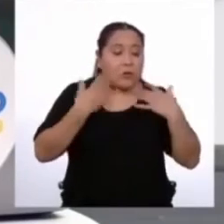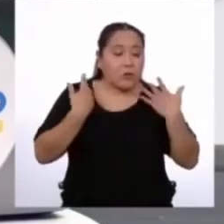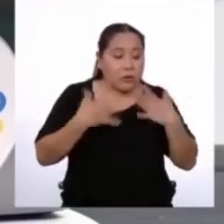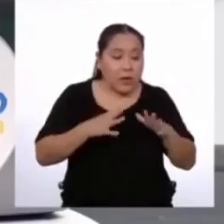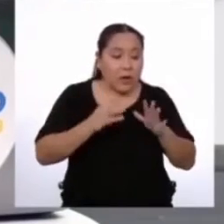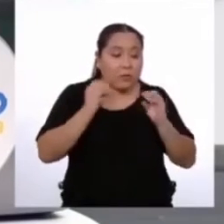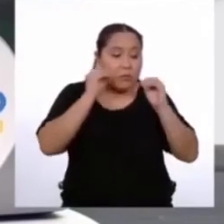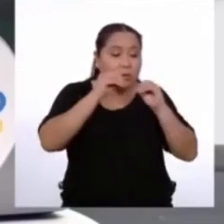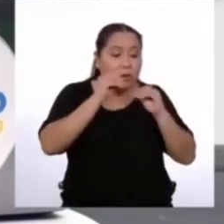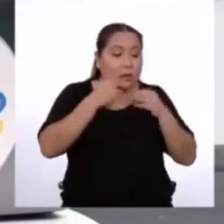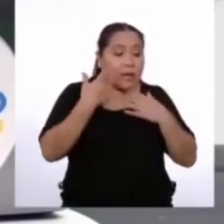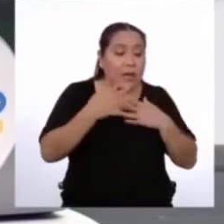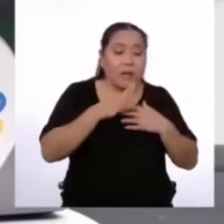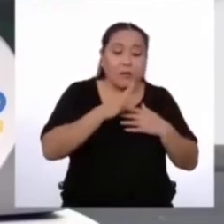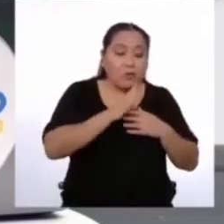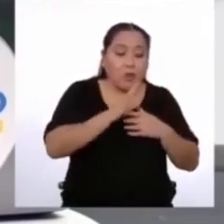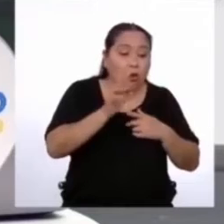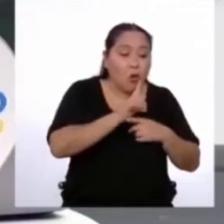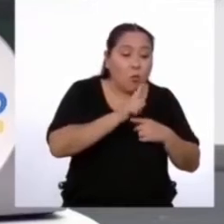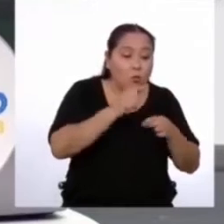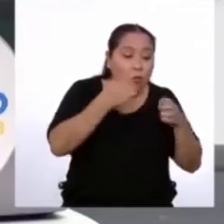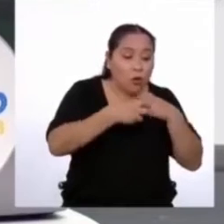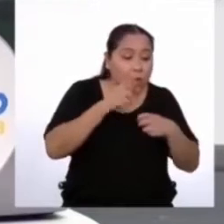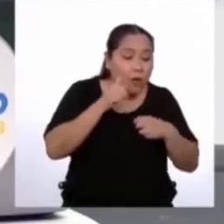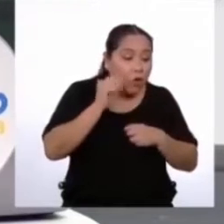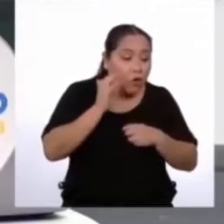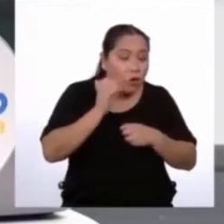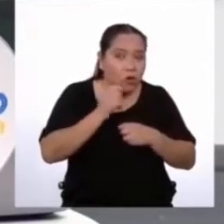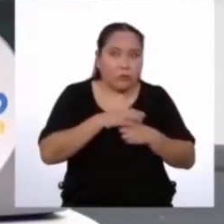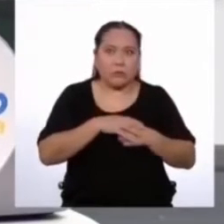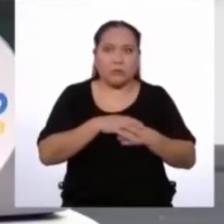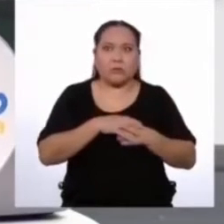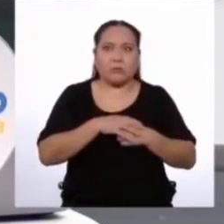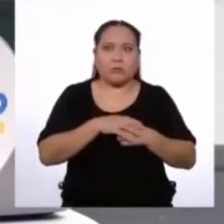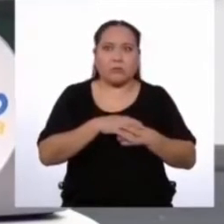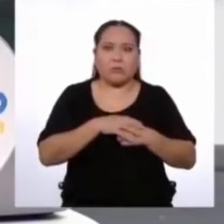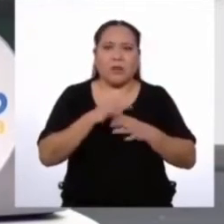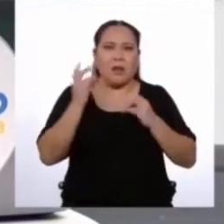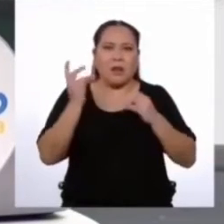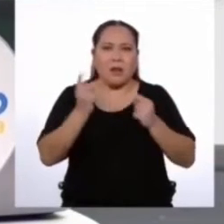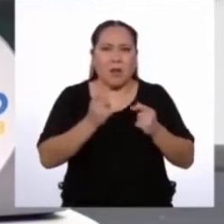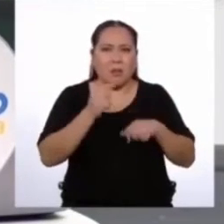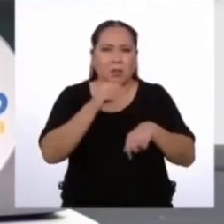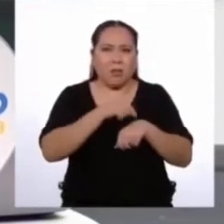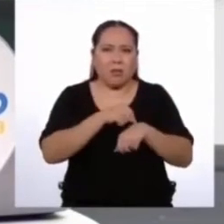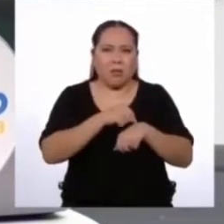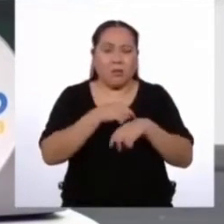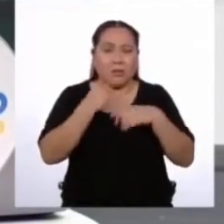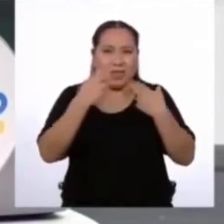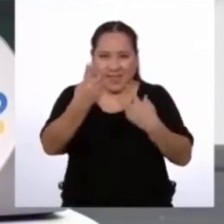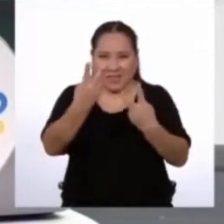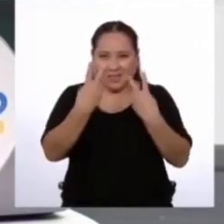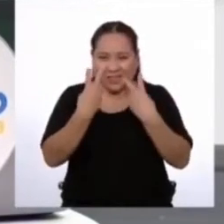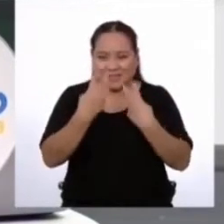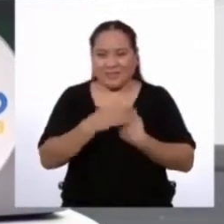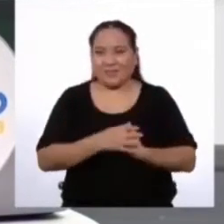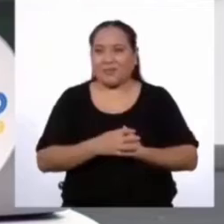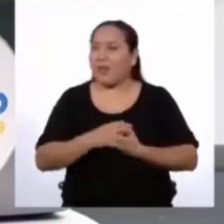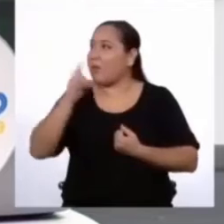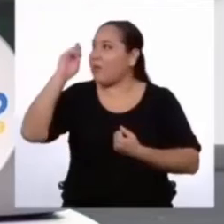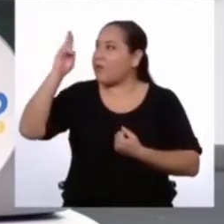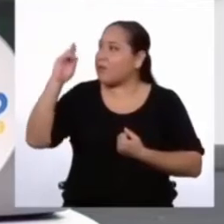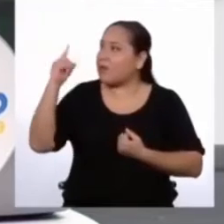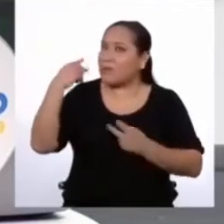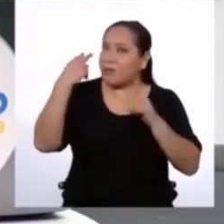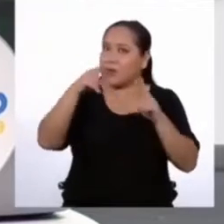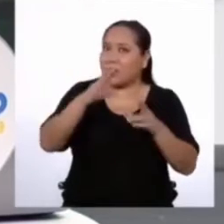uno y ya no habrá más problemas con Totó. ¡Ay! ¡Qué rápido se pasó el tiempo! ¡Ya estaban aquí! ¡Profesor!